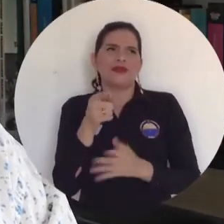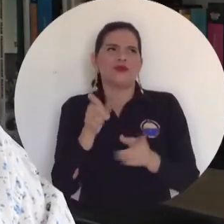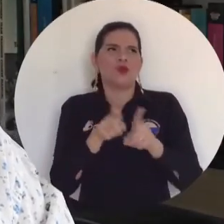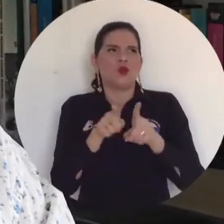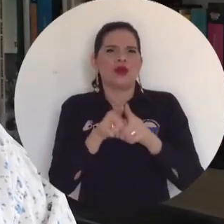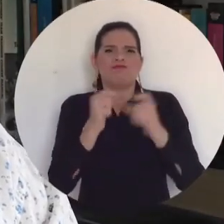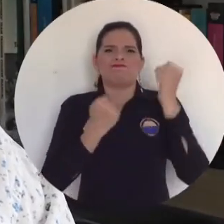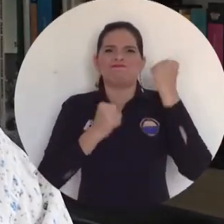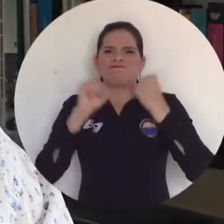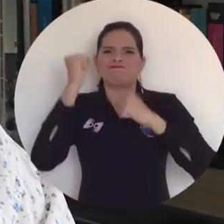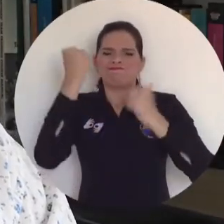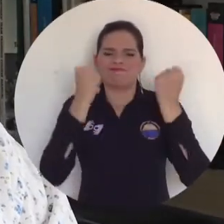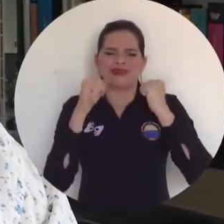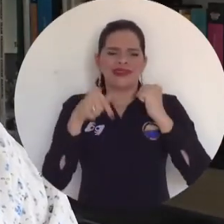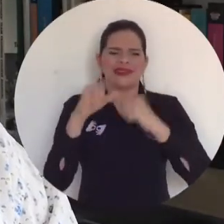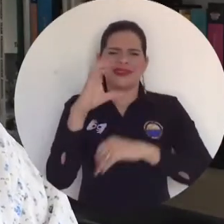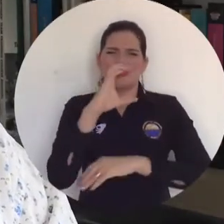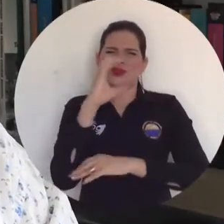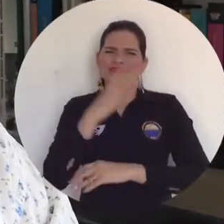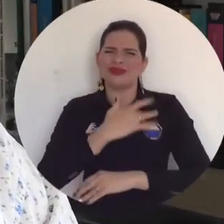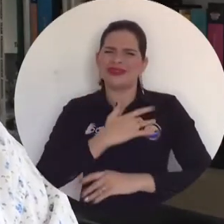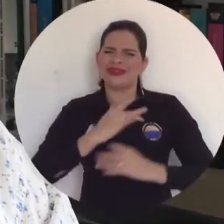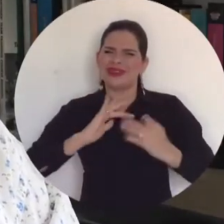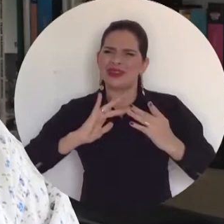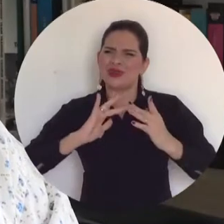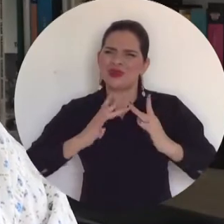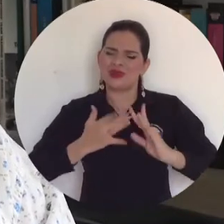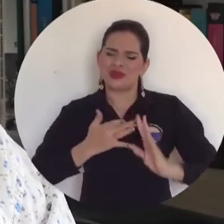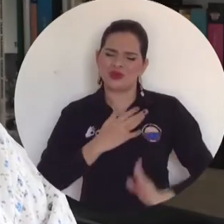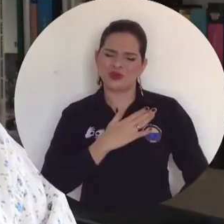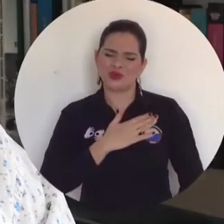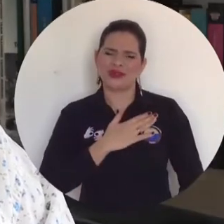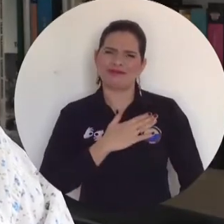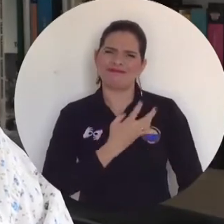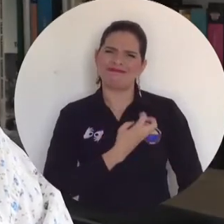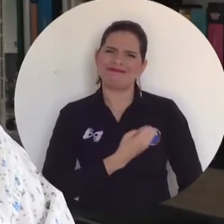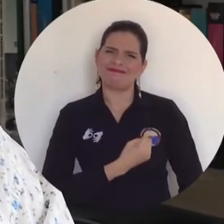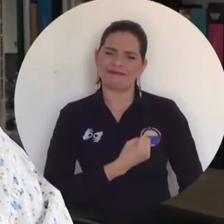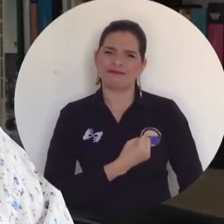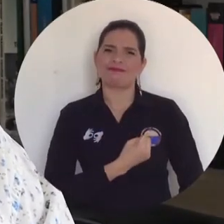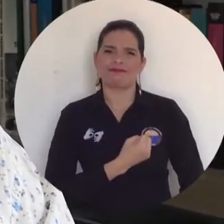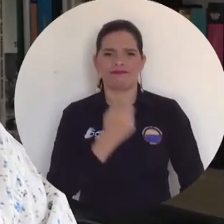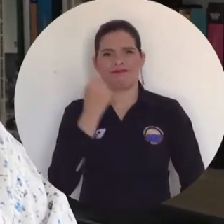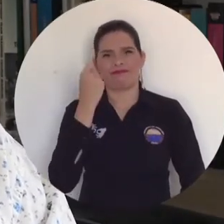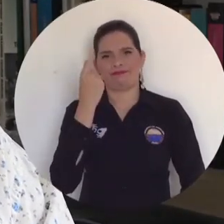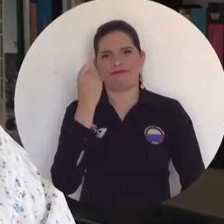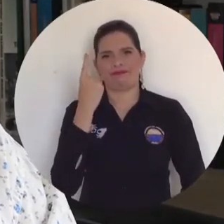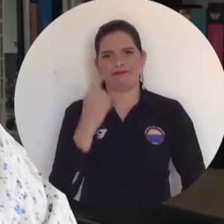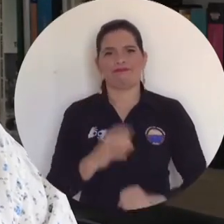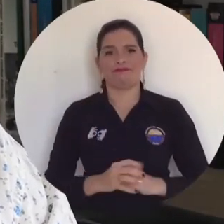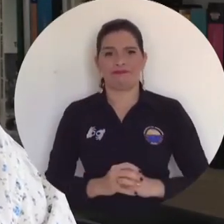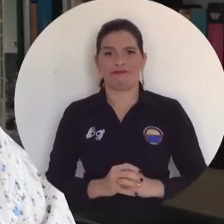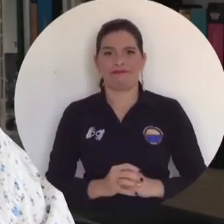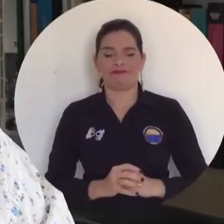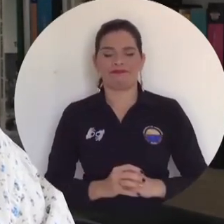ustedes tienen una inquietud muy grande por un país que les duele y que lo llevan en su corazón.